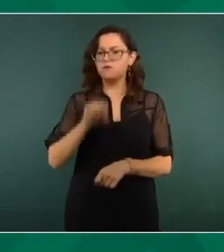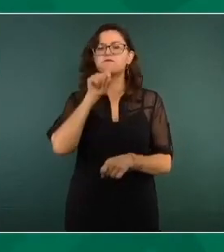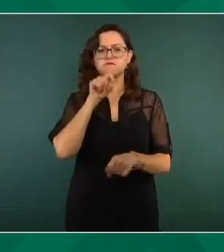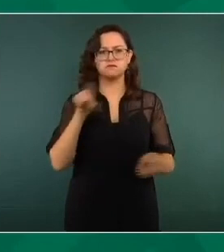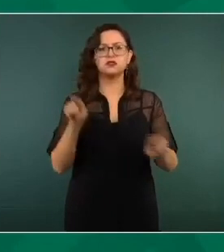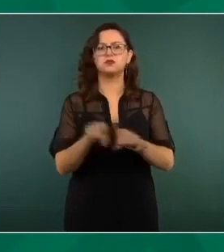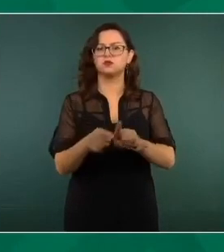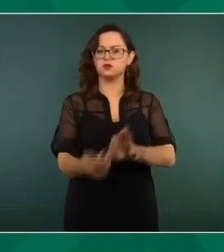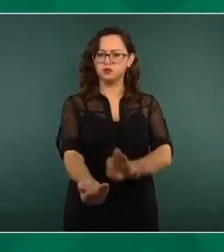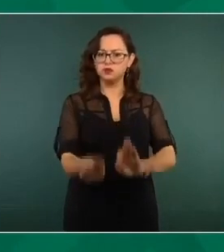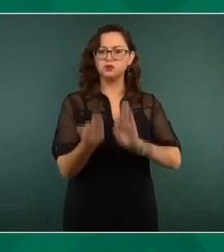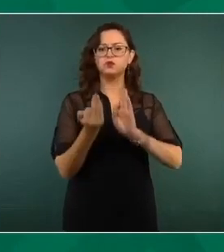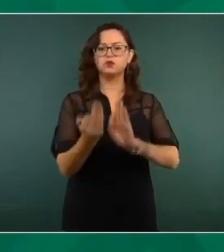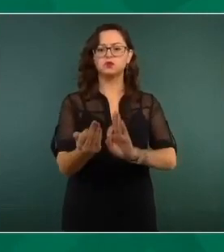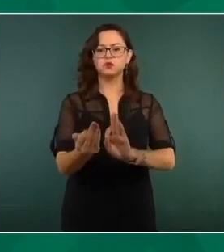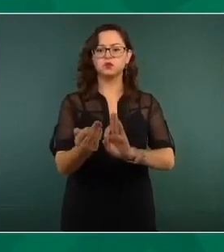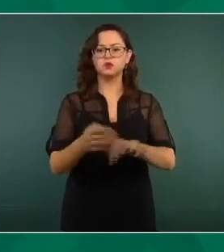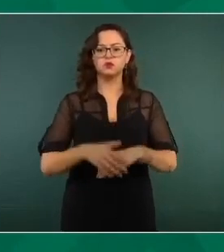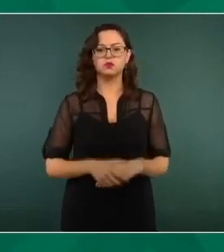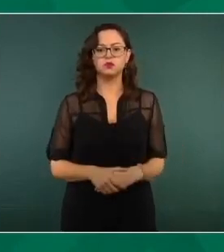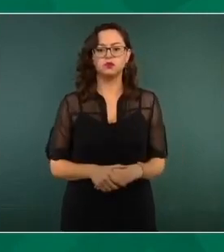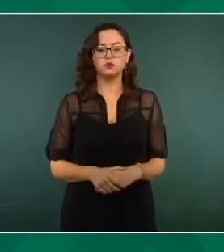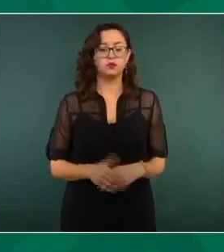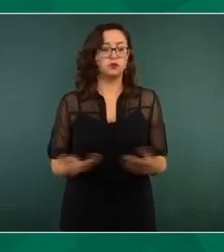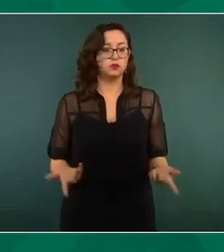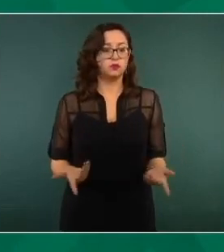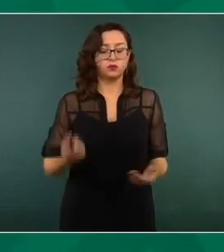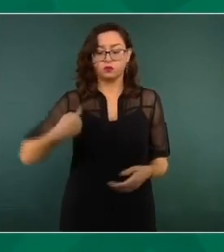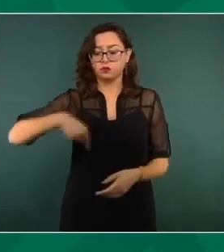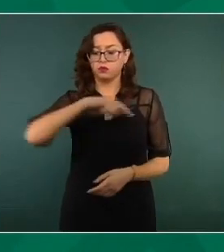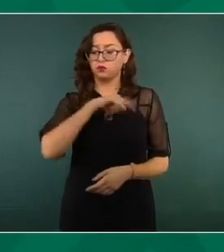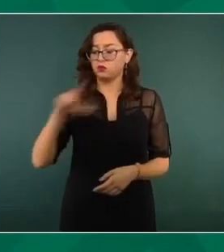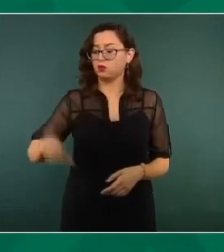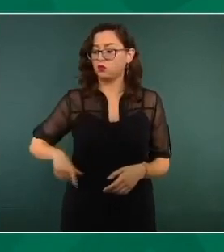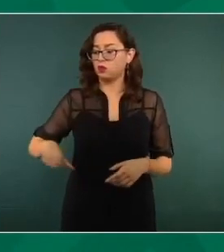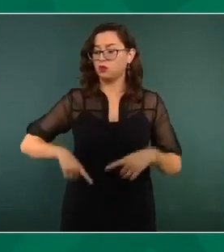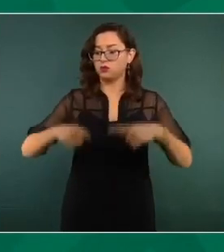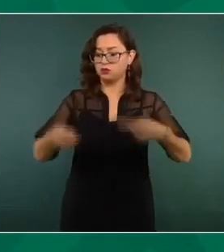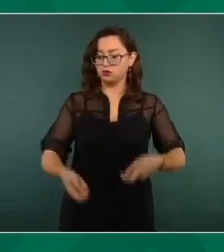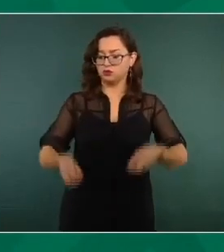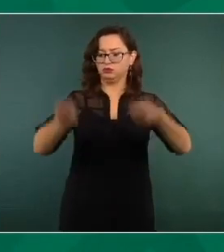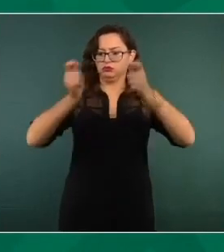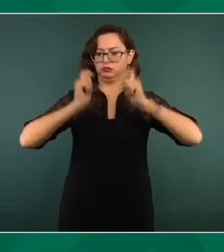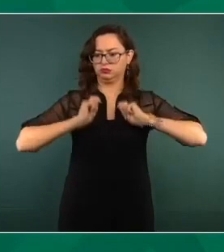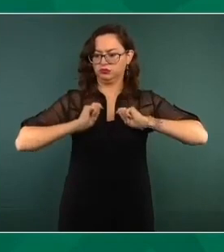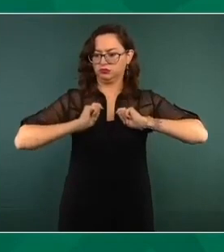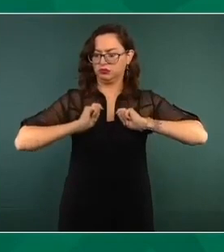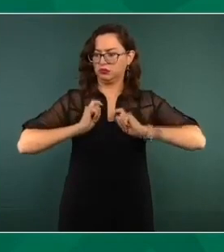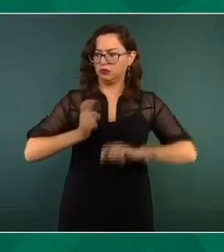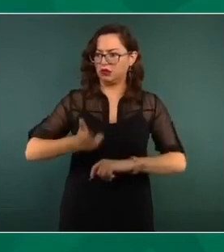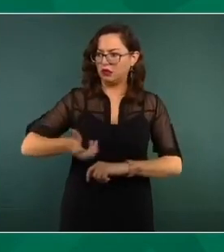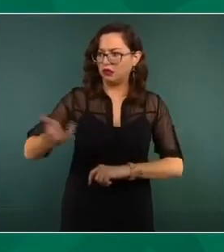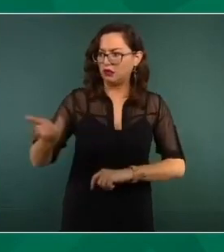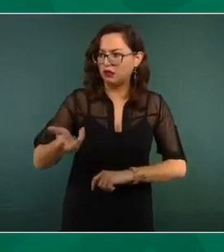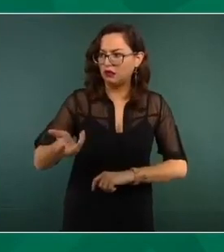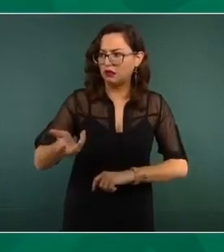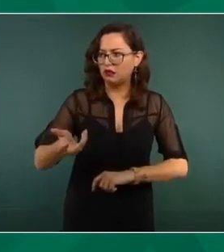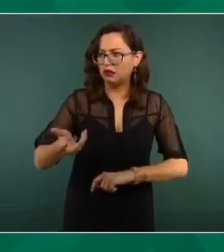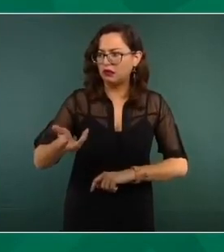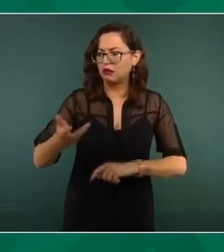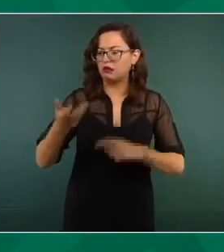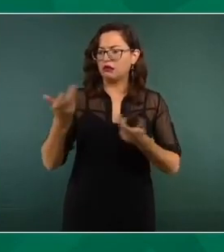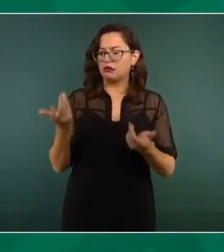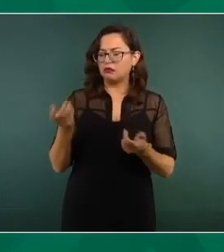obligación de enfrentar los hechos, más cuando se trata de calumnias, de